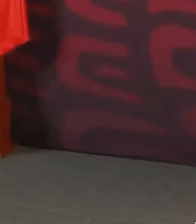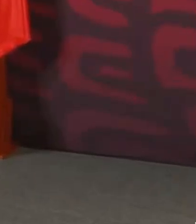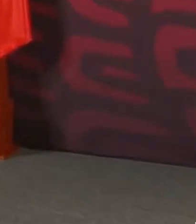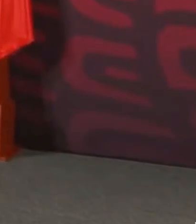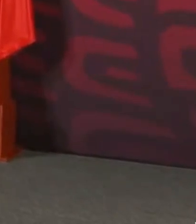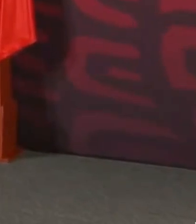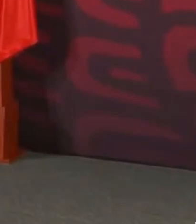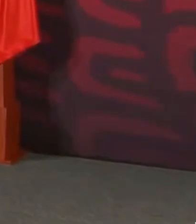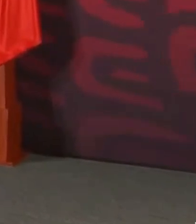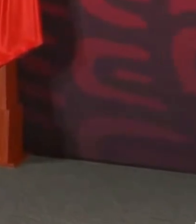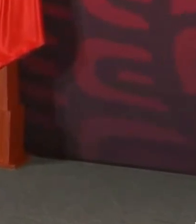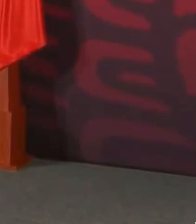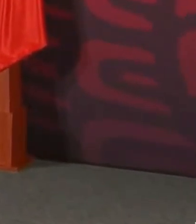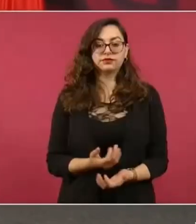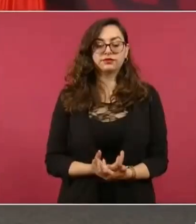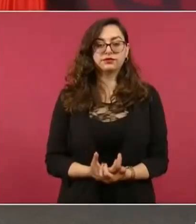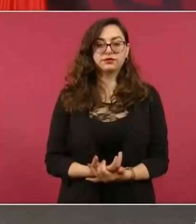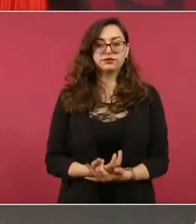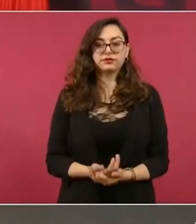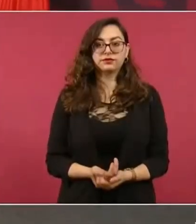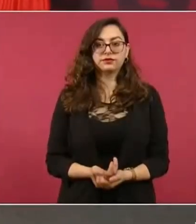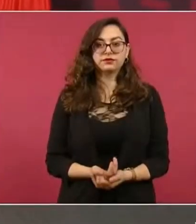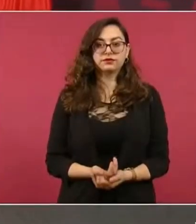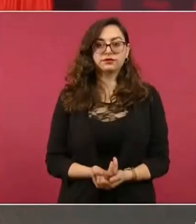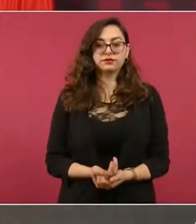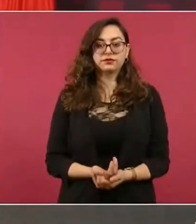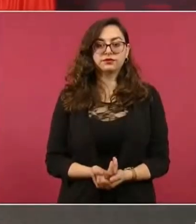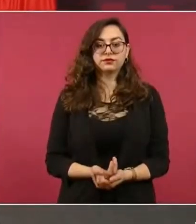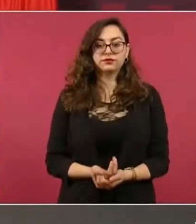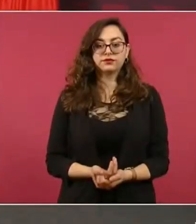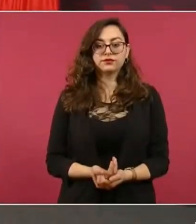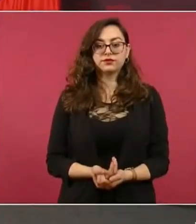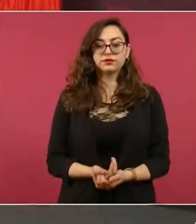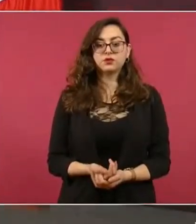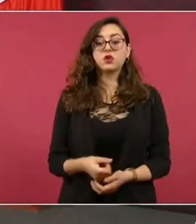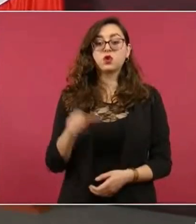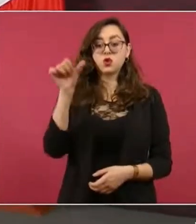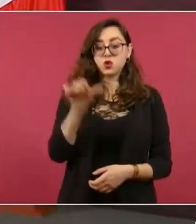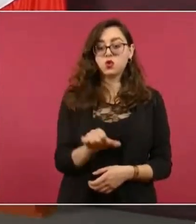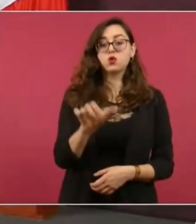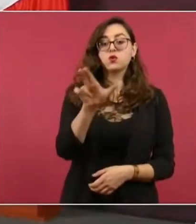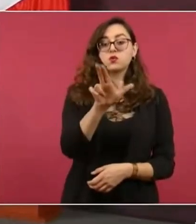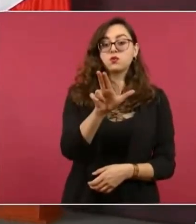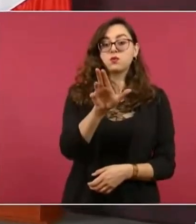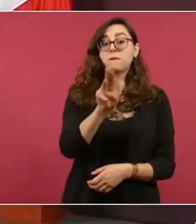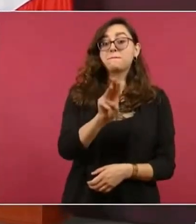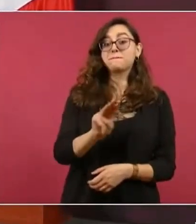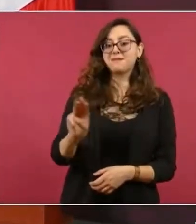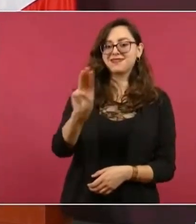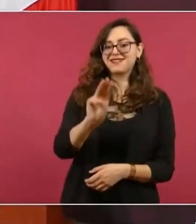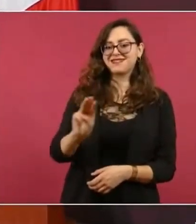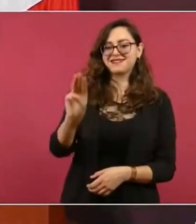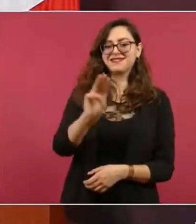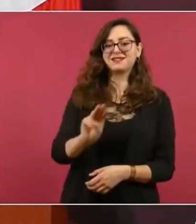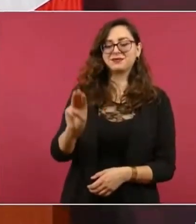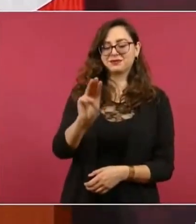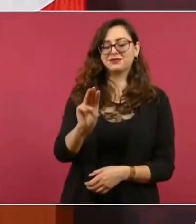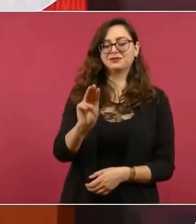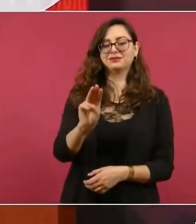bueno, hoy es miércoles y vamos a la